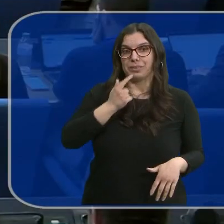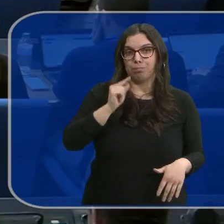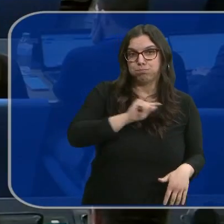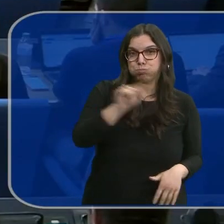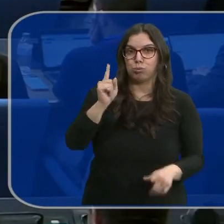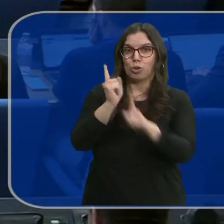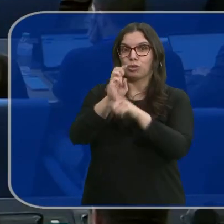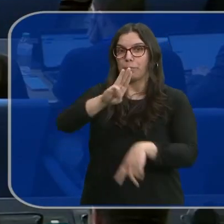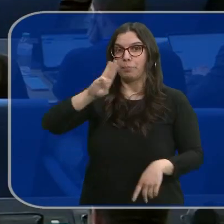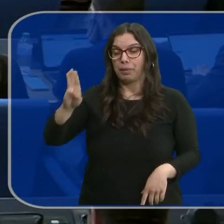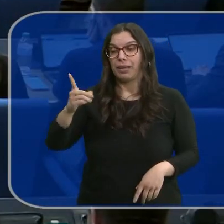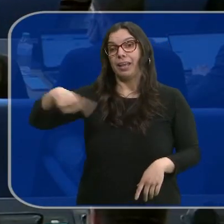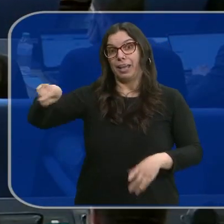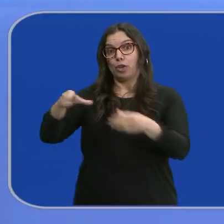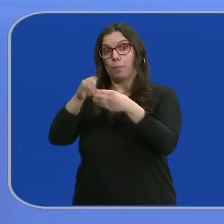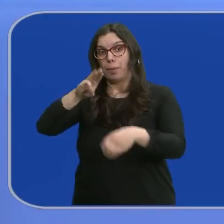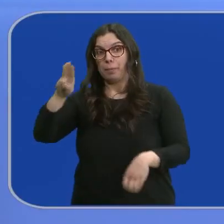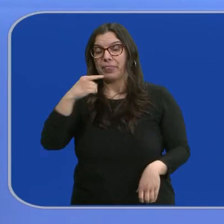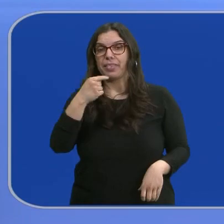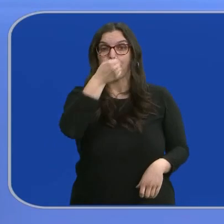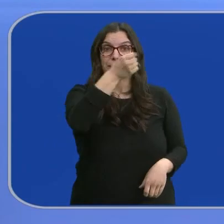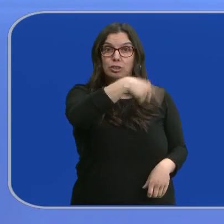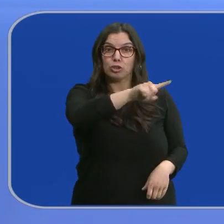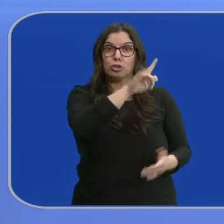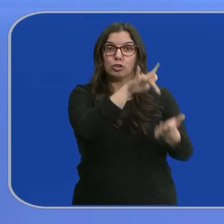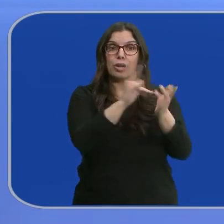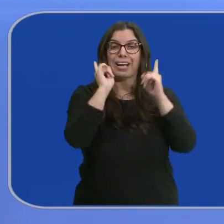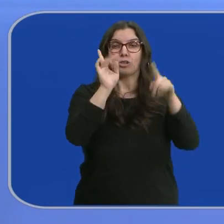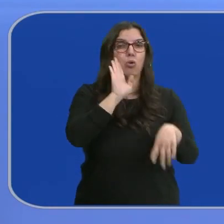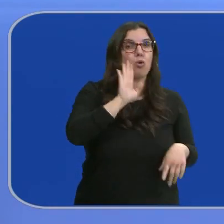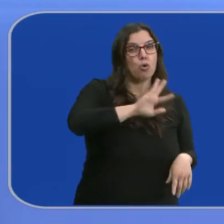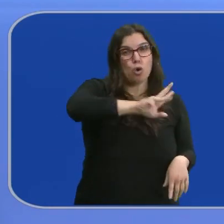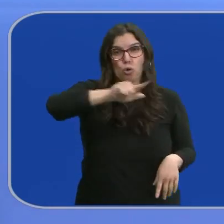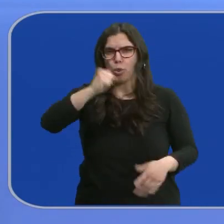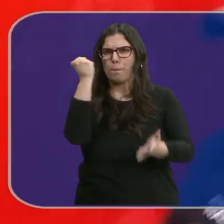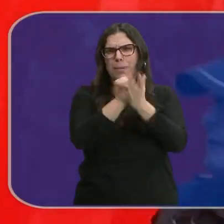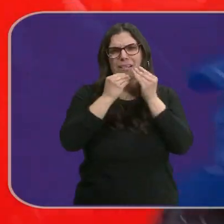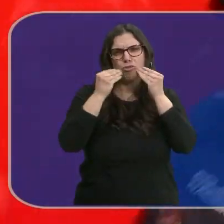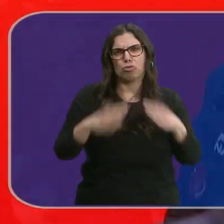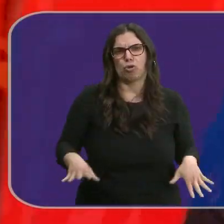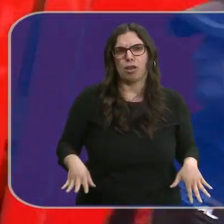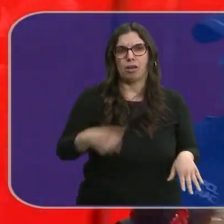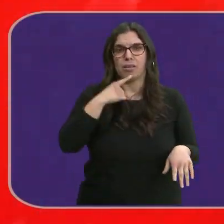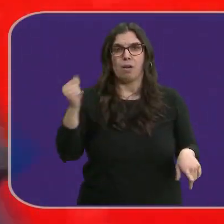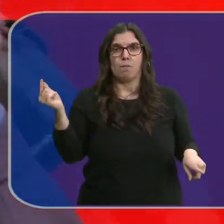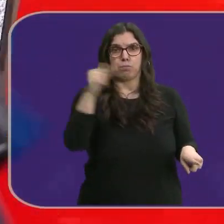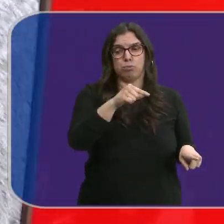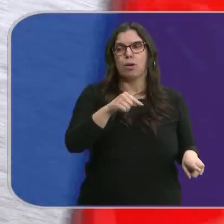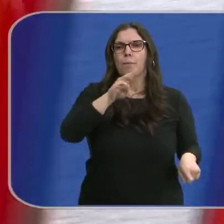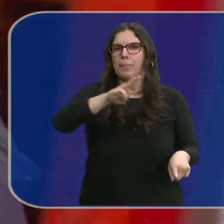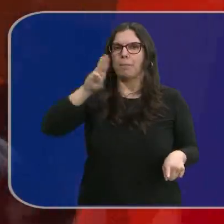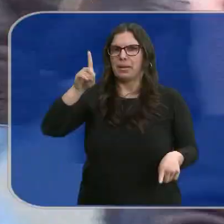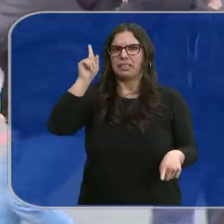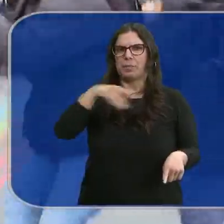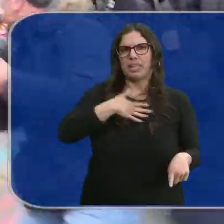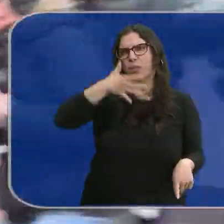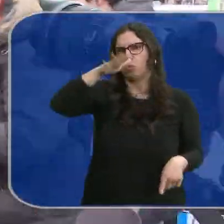contra el PP y mientras los populares... El PSOE se enfrenta a un caso de corrupción histórico. Una ofensiva que el PP va a llevar